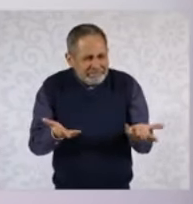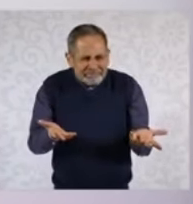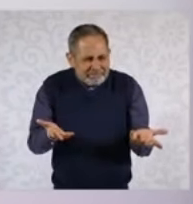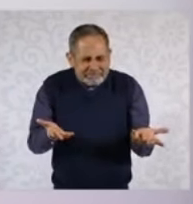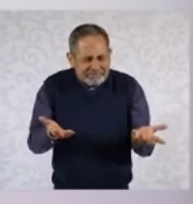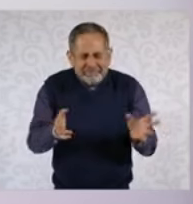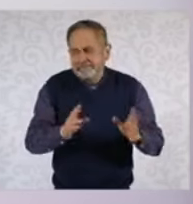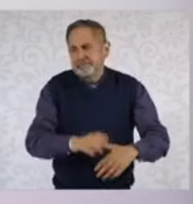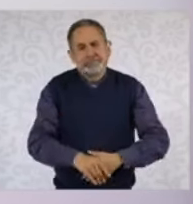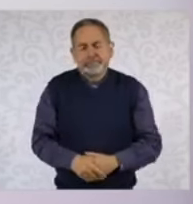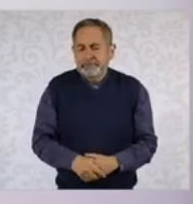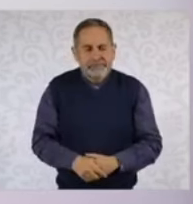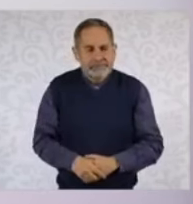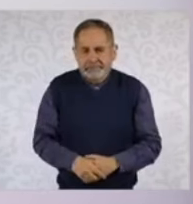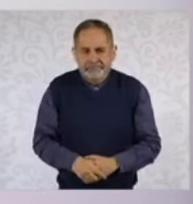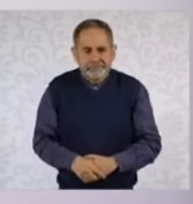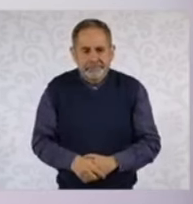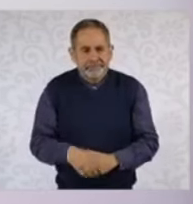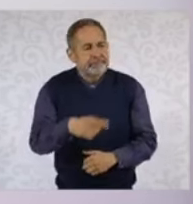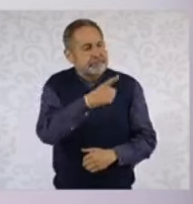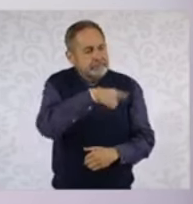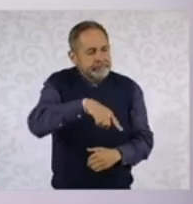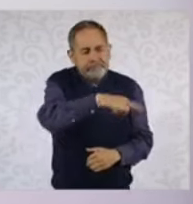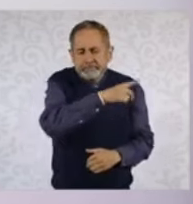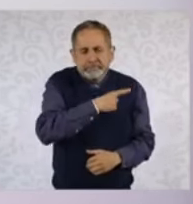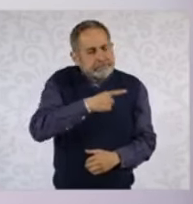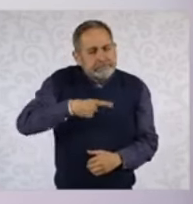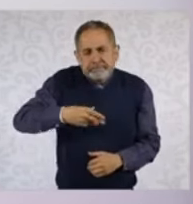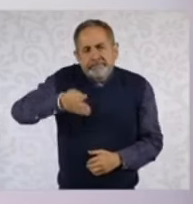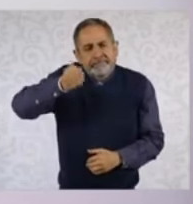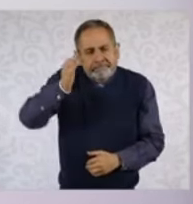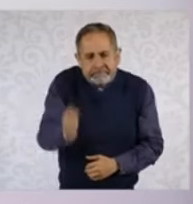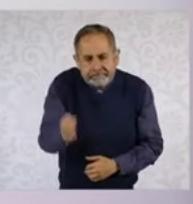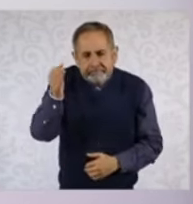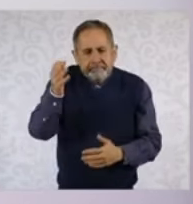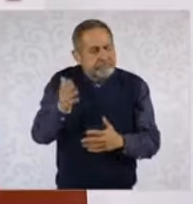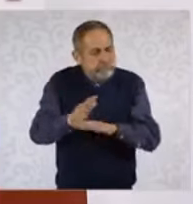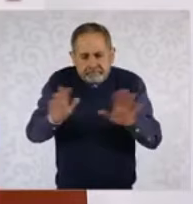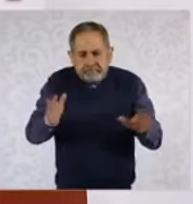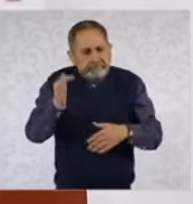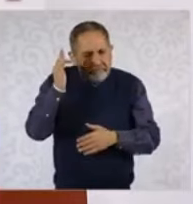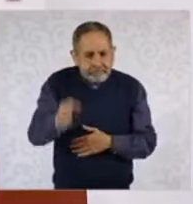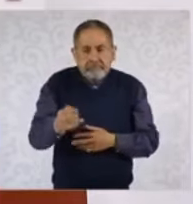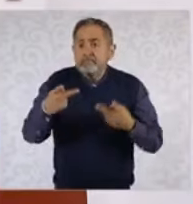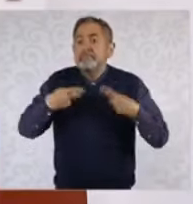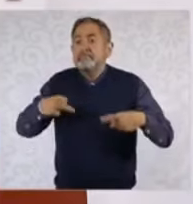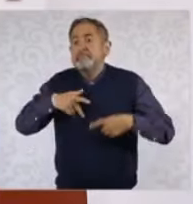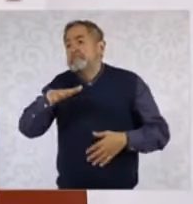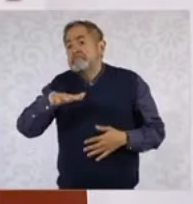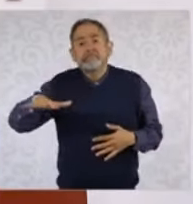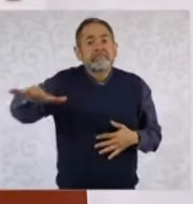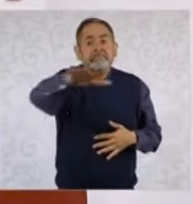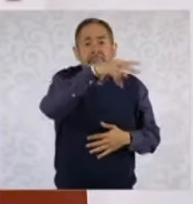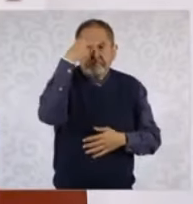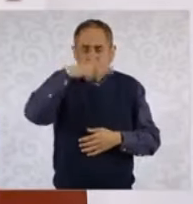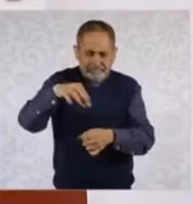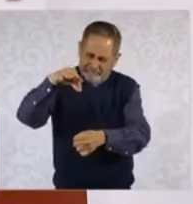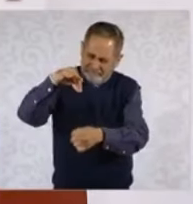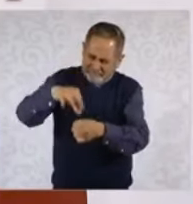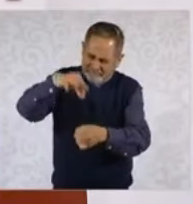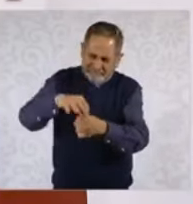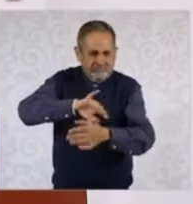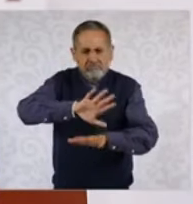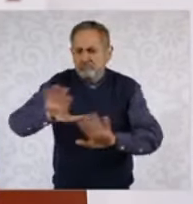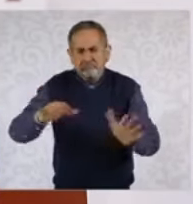Entonces, ellos y ellas tienen que aceptar que el pueblo de México tomó una